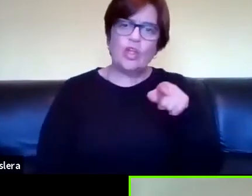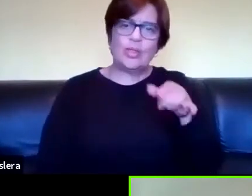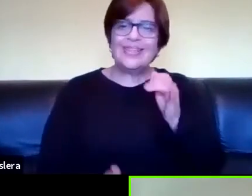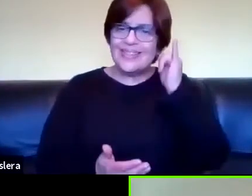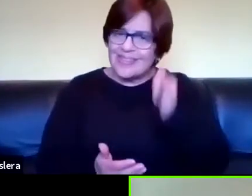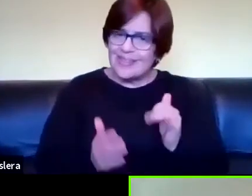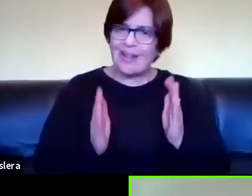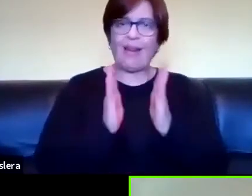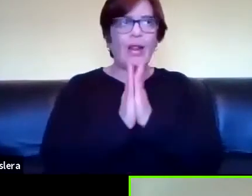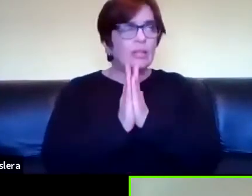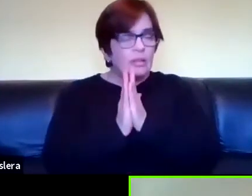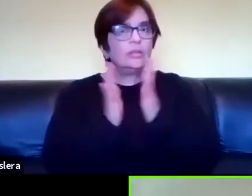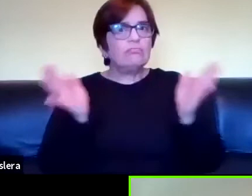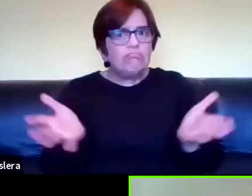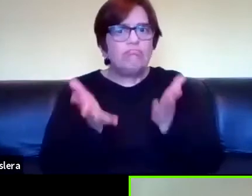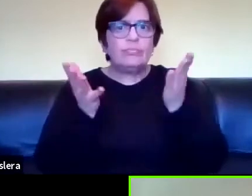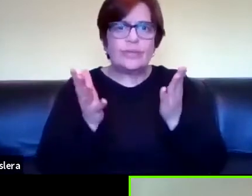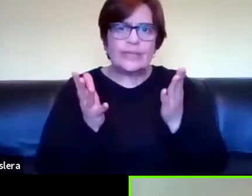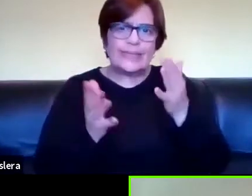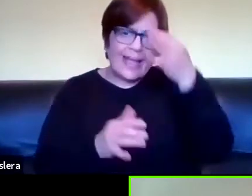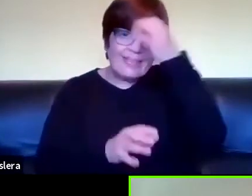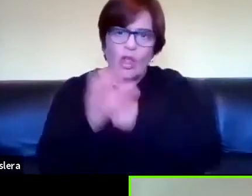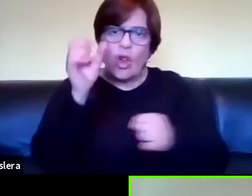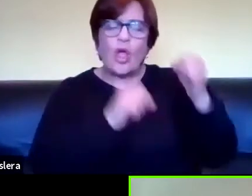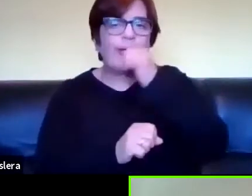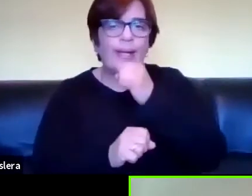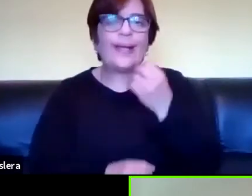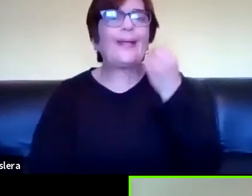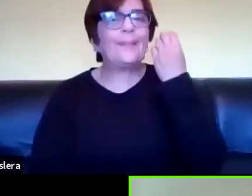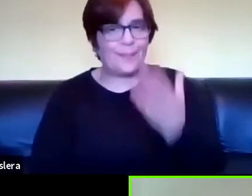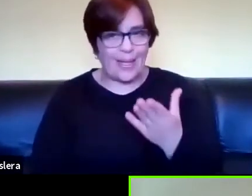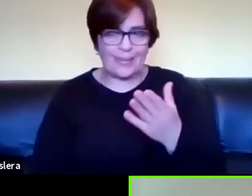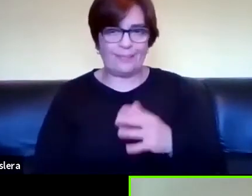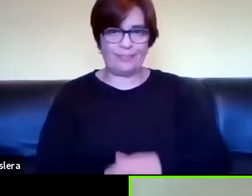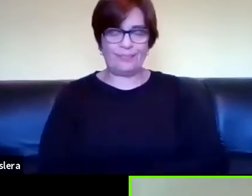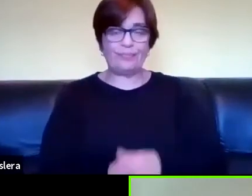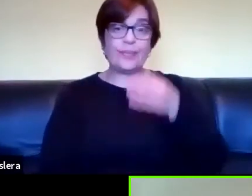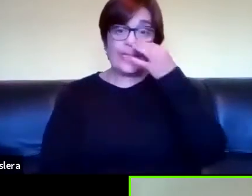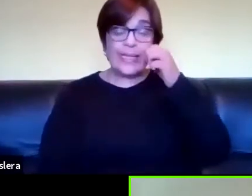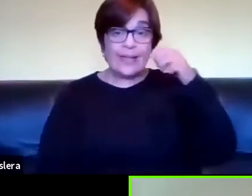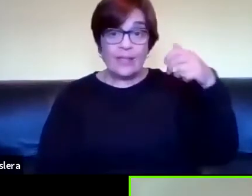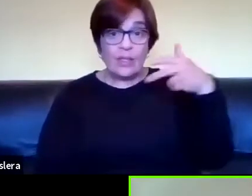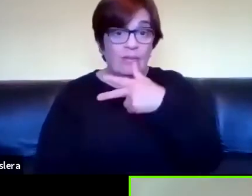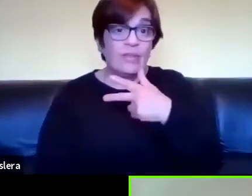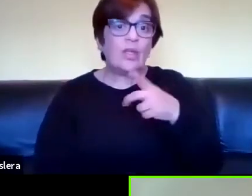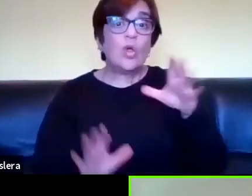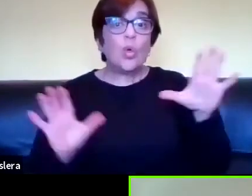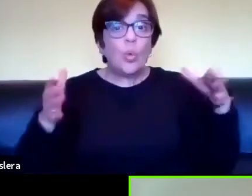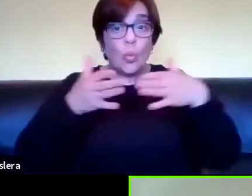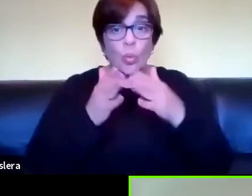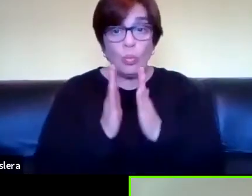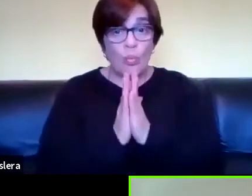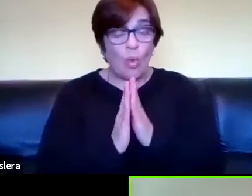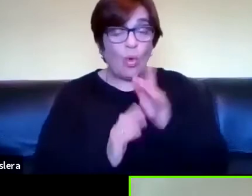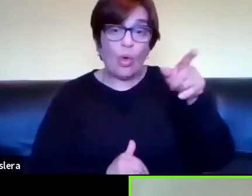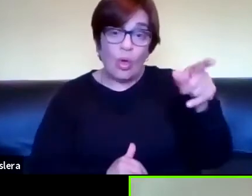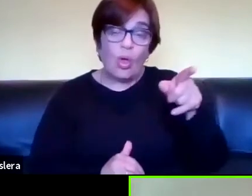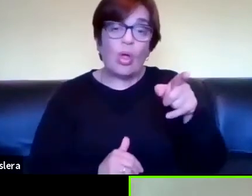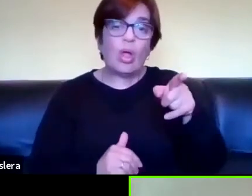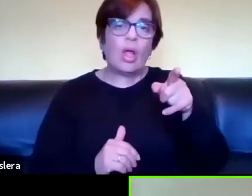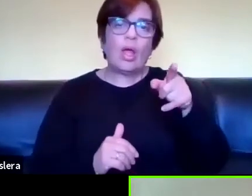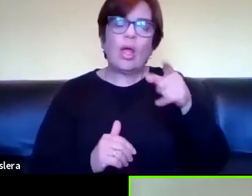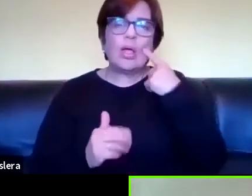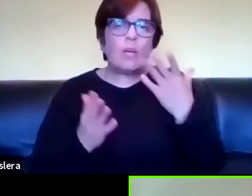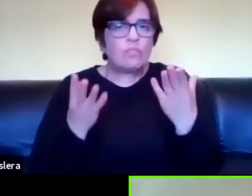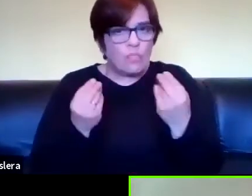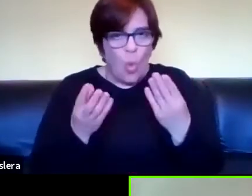un motor importante para la tecnología de la ley ¿qué pasa? los testigos de Jehová son una comunidad religiosa que es sumamente letrada